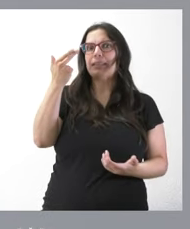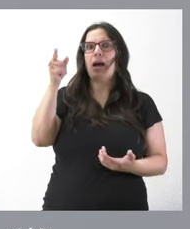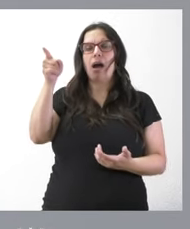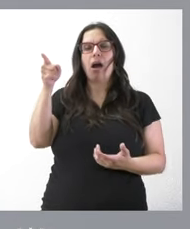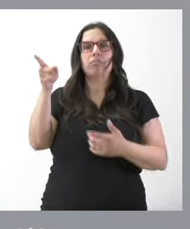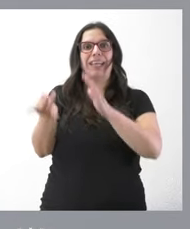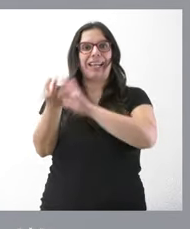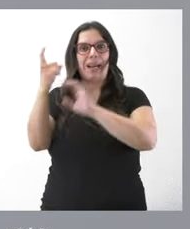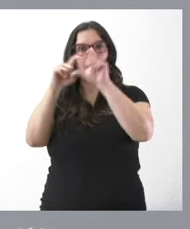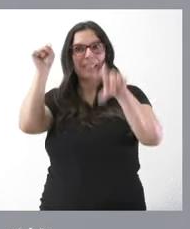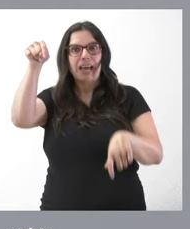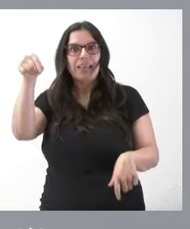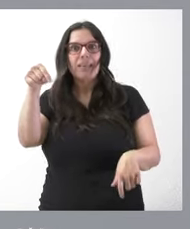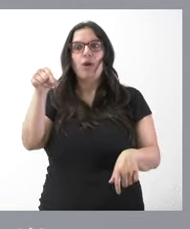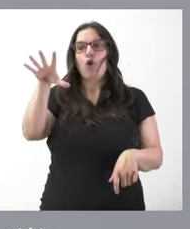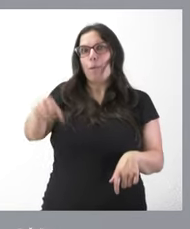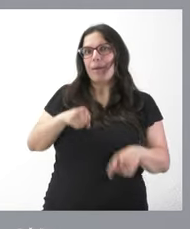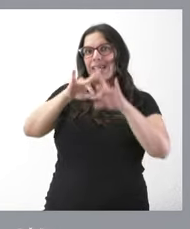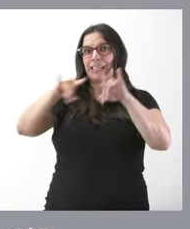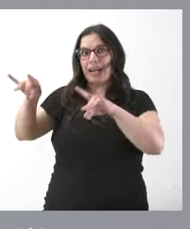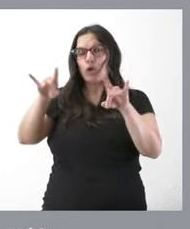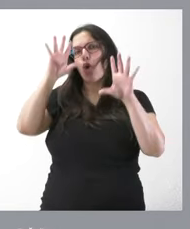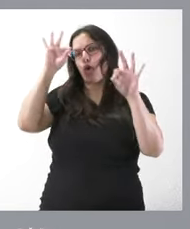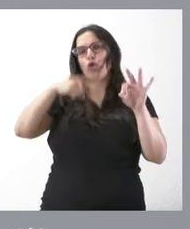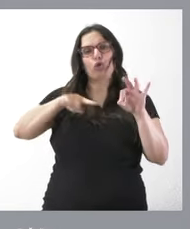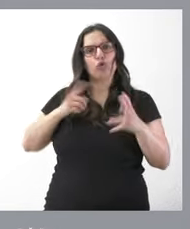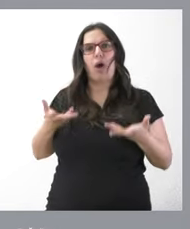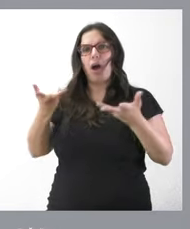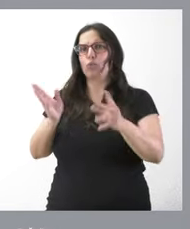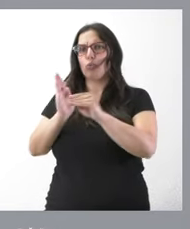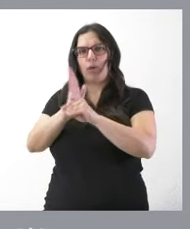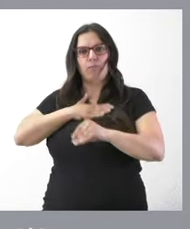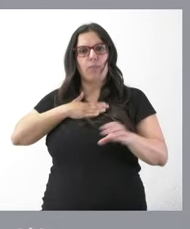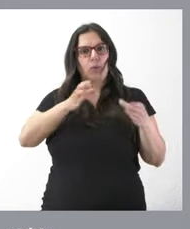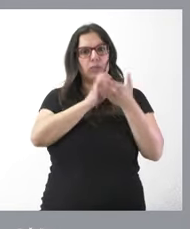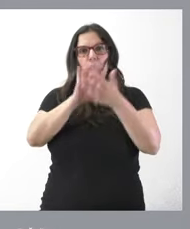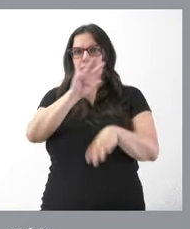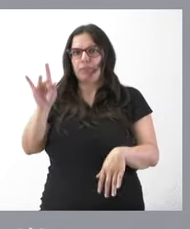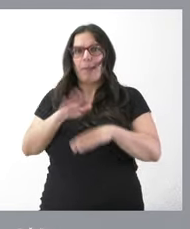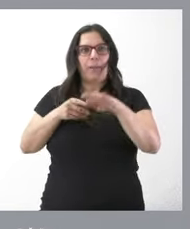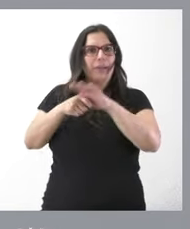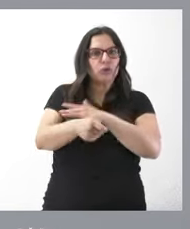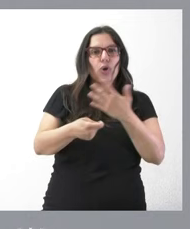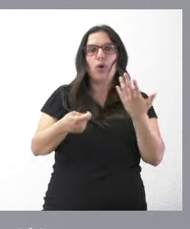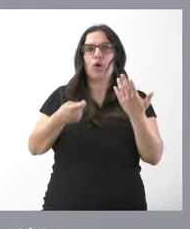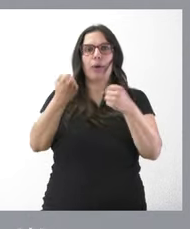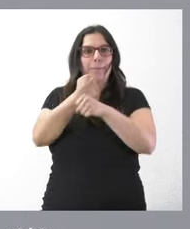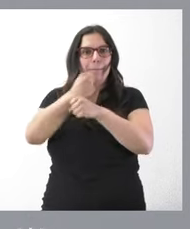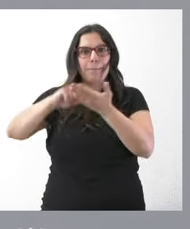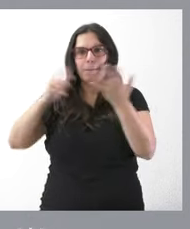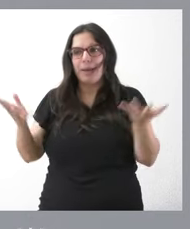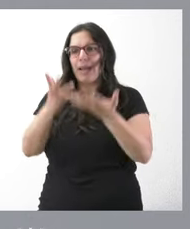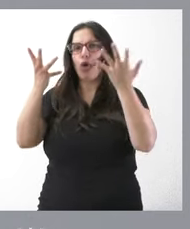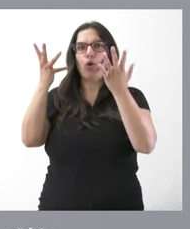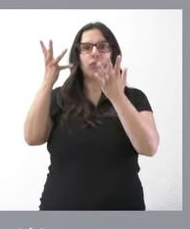situarse en ese ámbito que decida comprar esos terrenos por supuesto que tendrá las ayudas que presta la Junta de Castilla y León a la inversión al empleo o a la